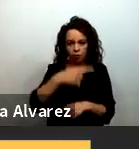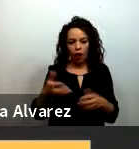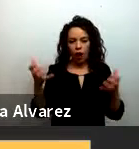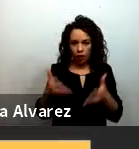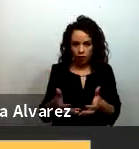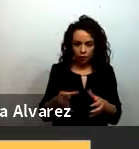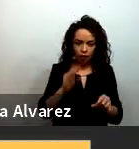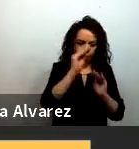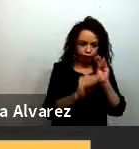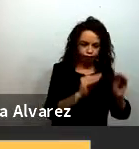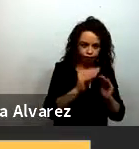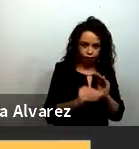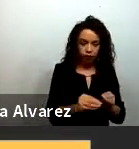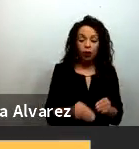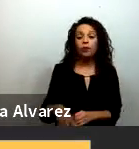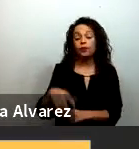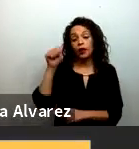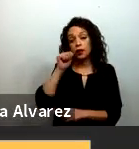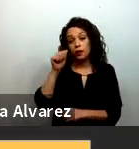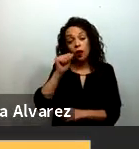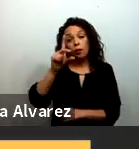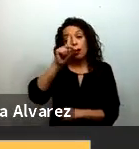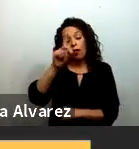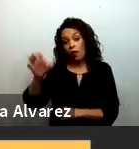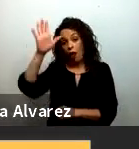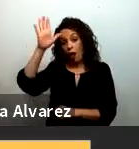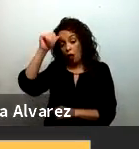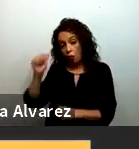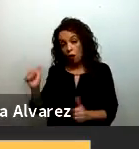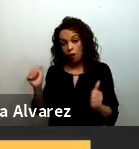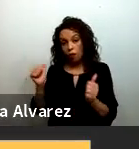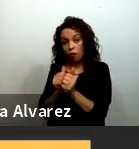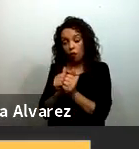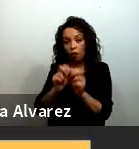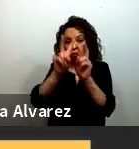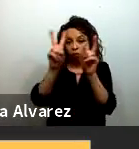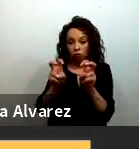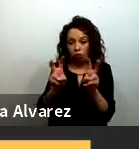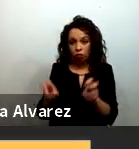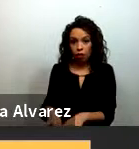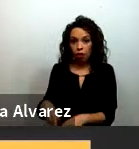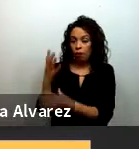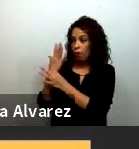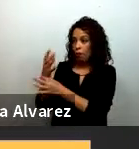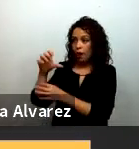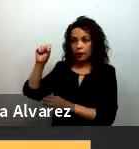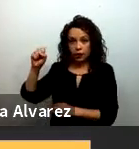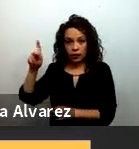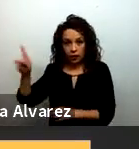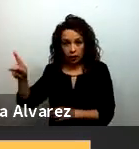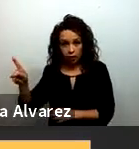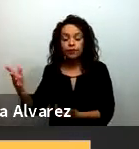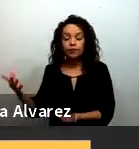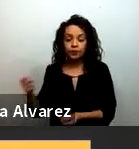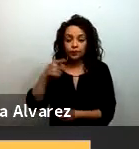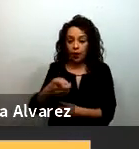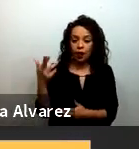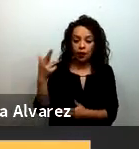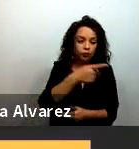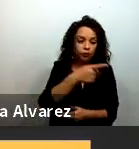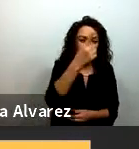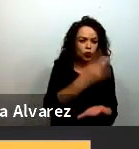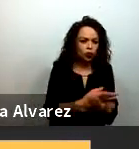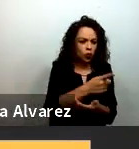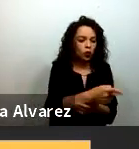por la Secretaría de Educación Pública y conformamos un comité que revisara todo ese material otro grupo digamos que